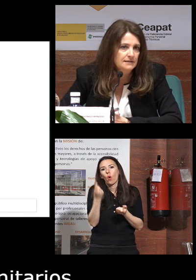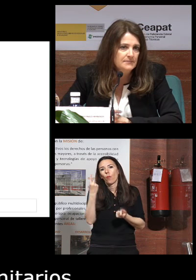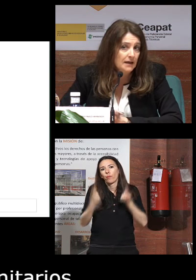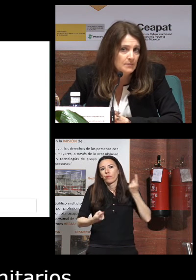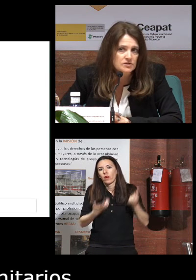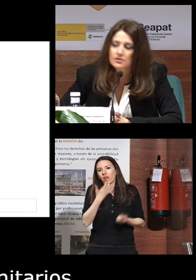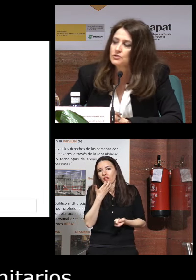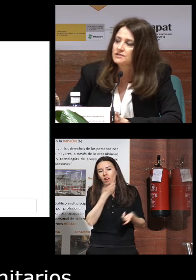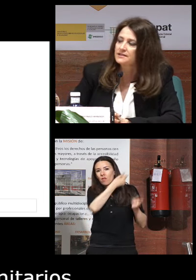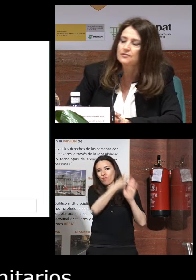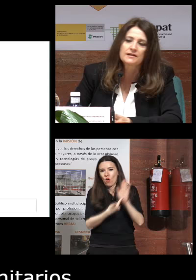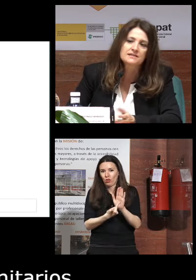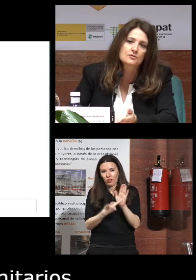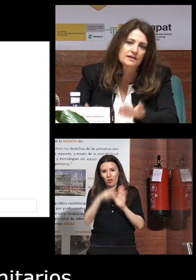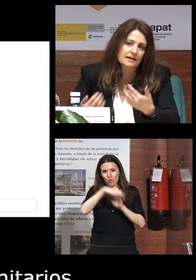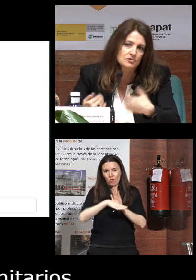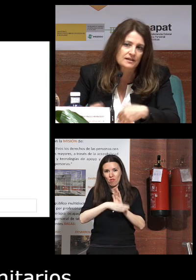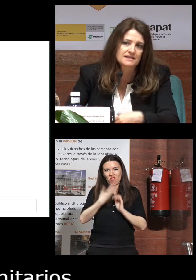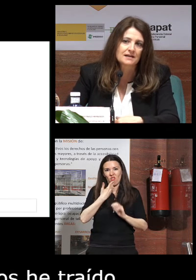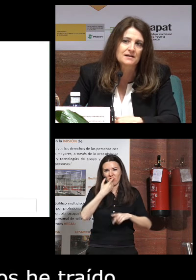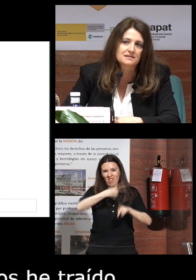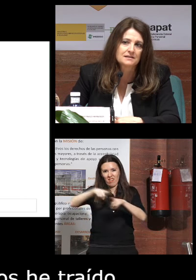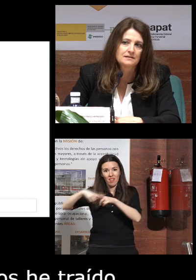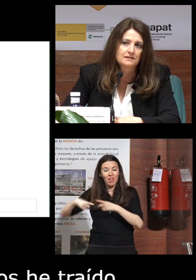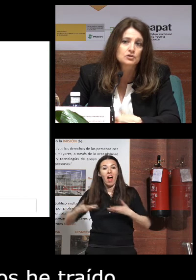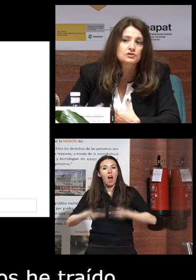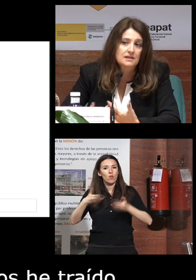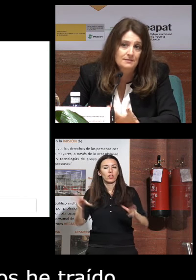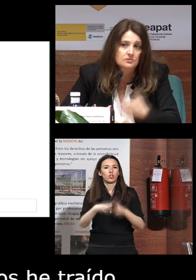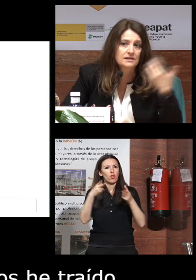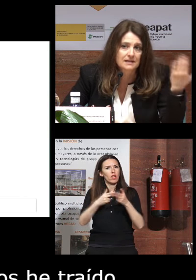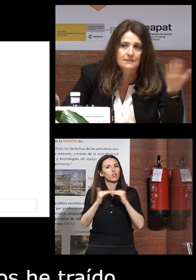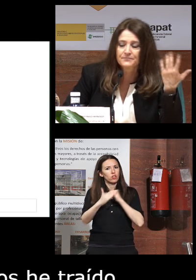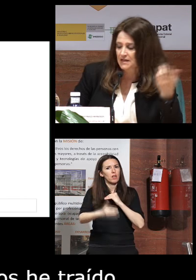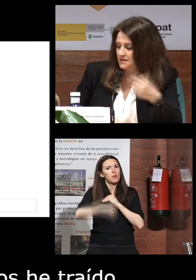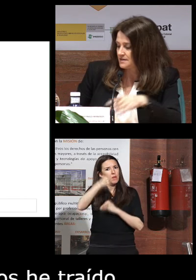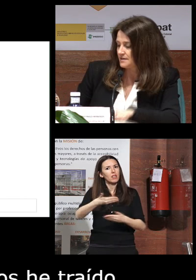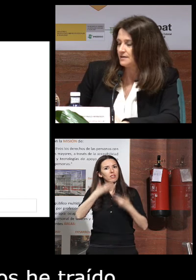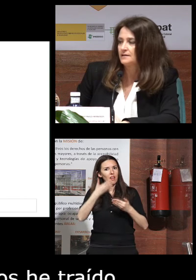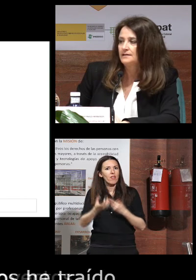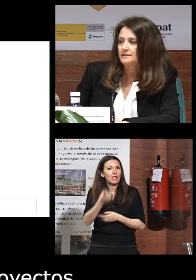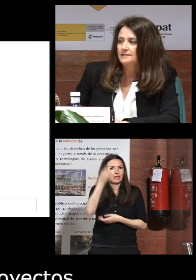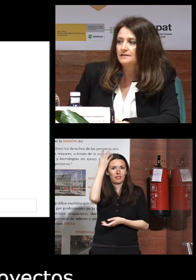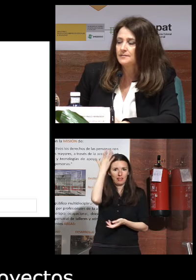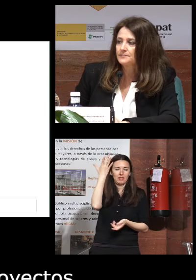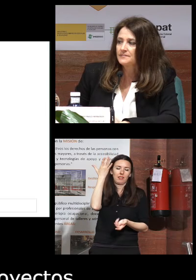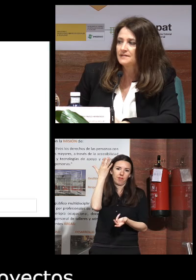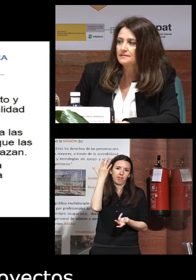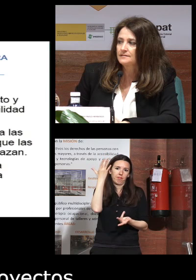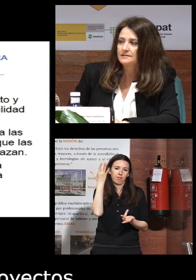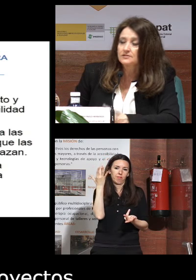ejemplos de proyectos intergeneracionales que ayudan a que las sociedades sean más sostenibles con esa idea de